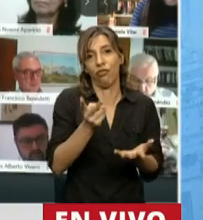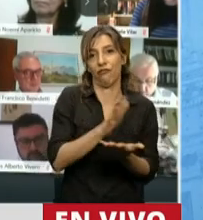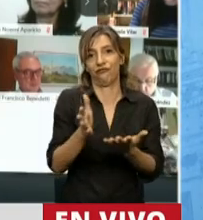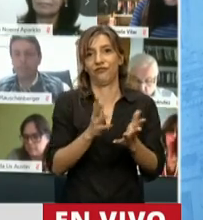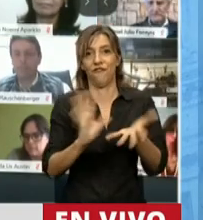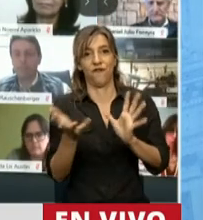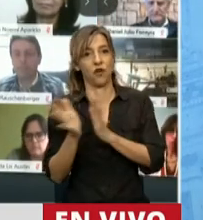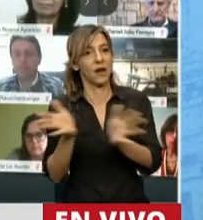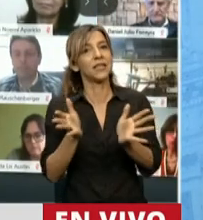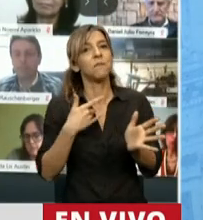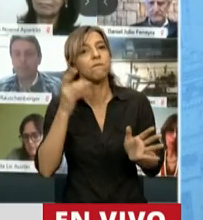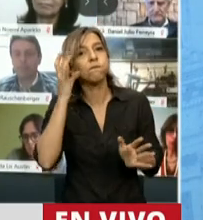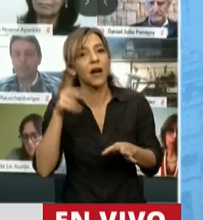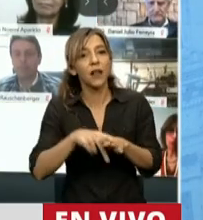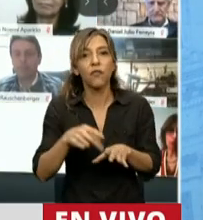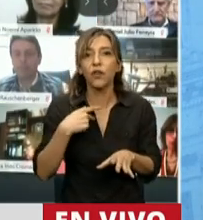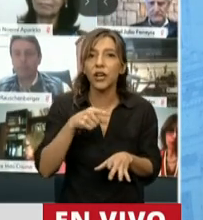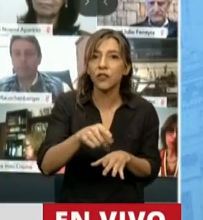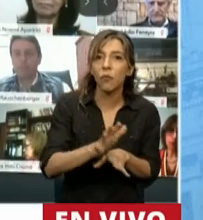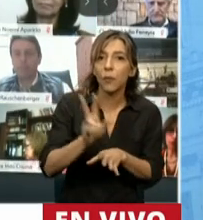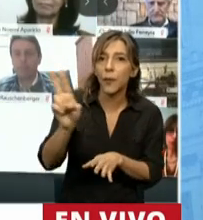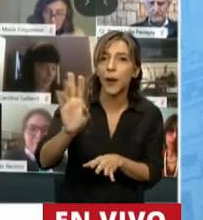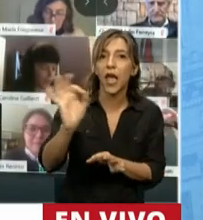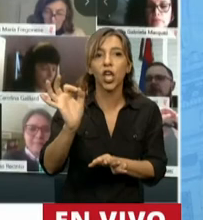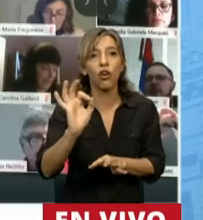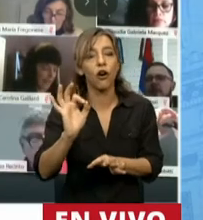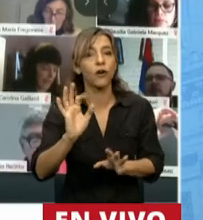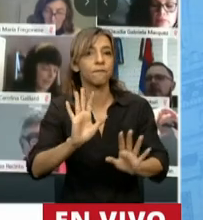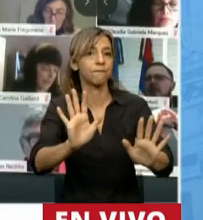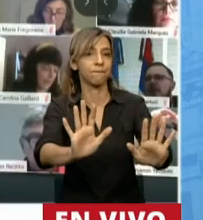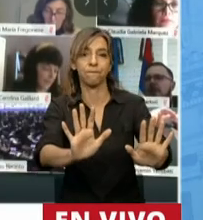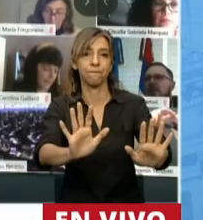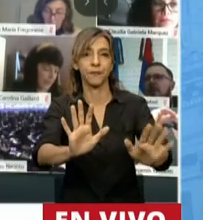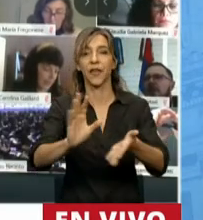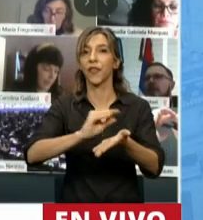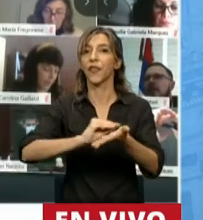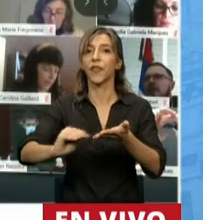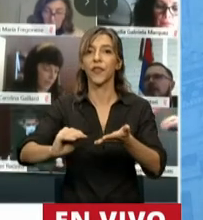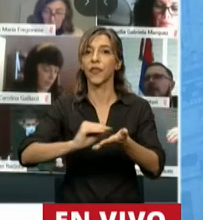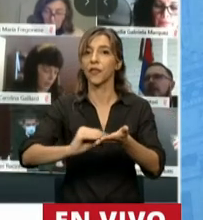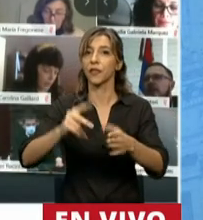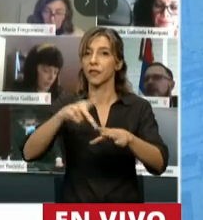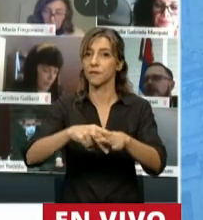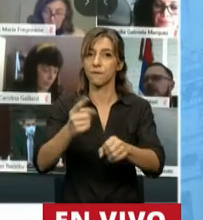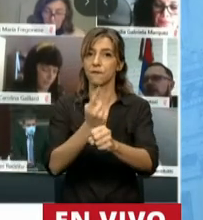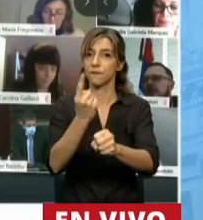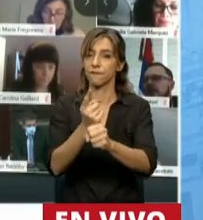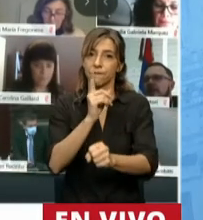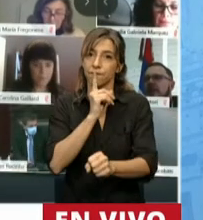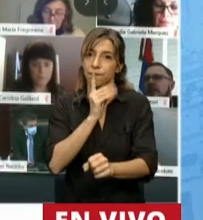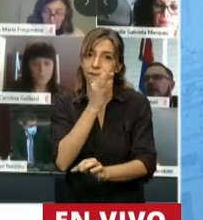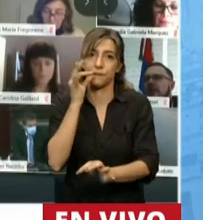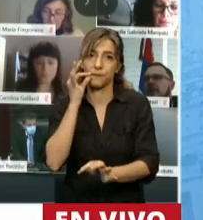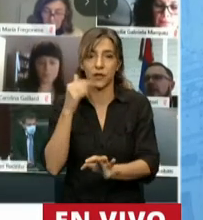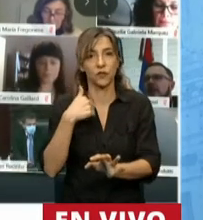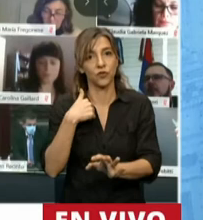privilegio o es parte...? Silencio, por favor, diputado. Deje terminar a la diputada y en todo caso yo